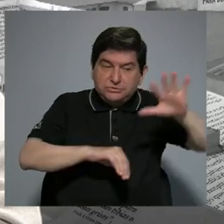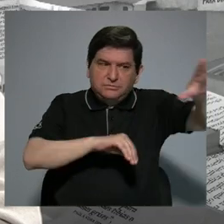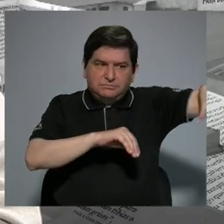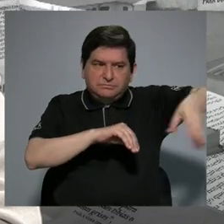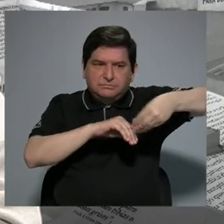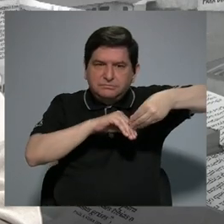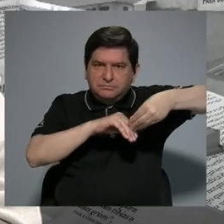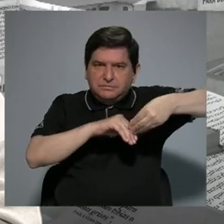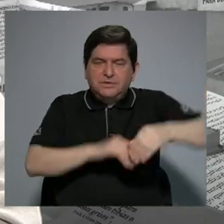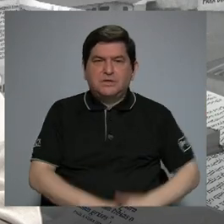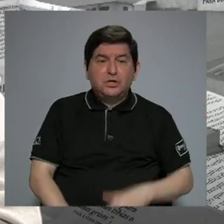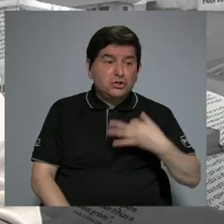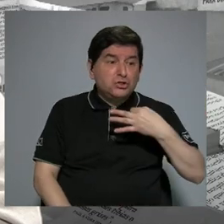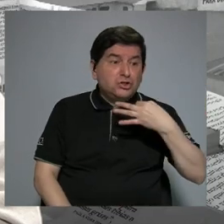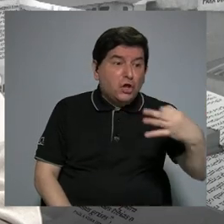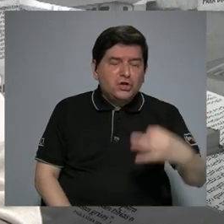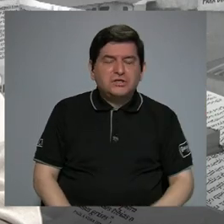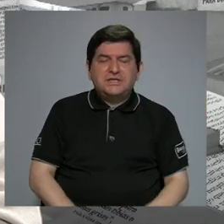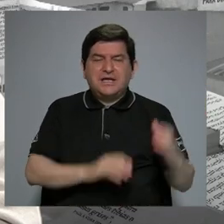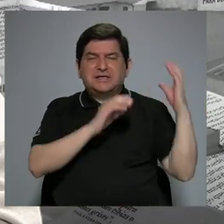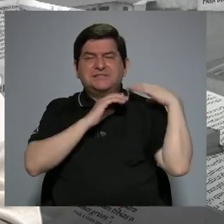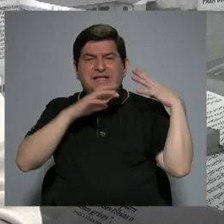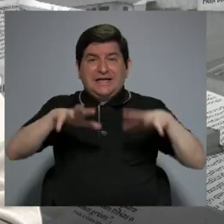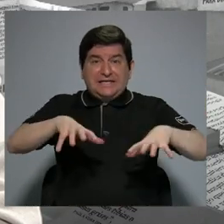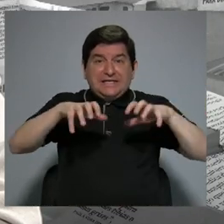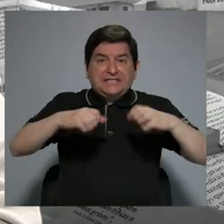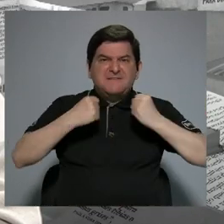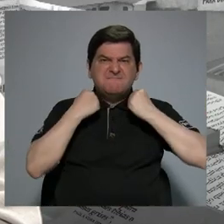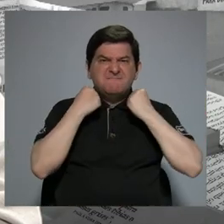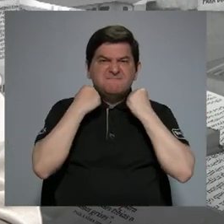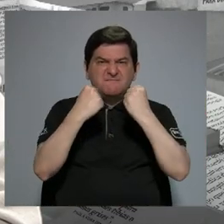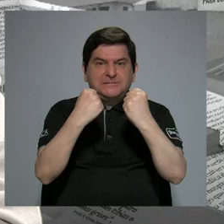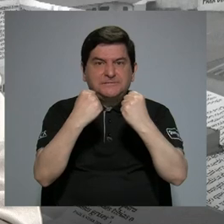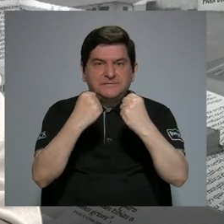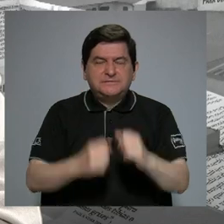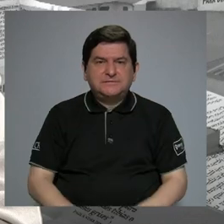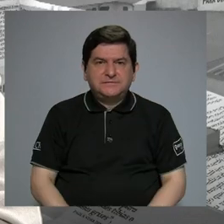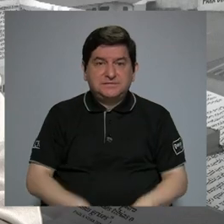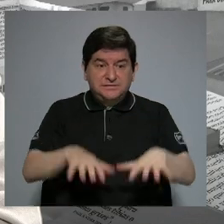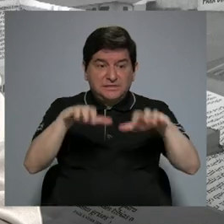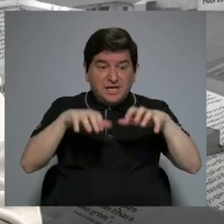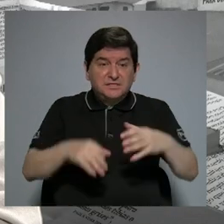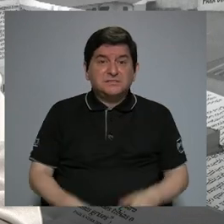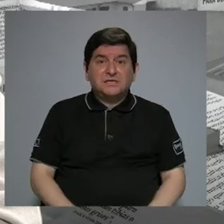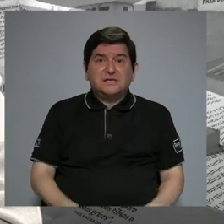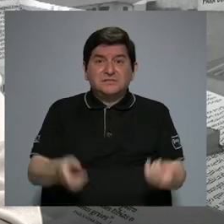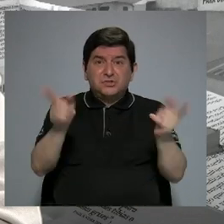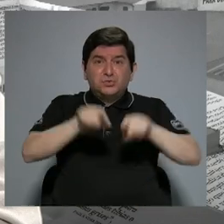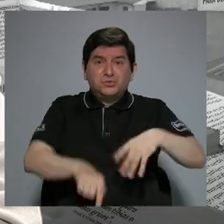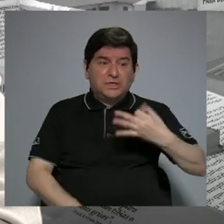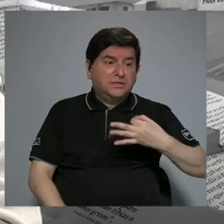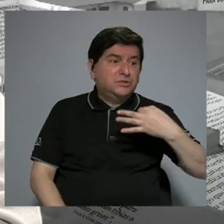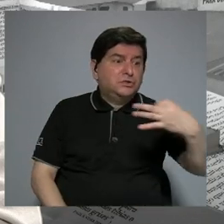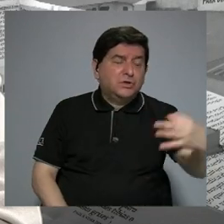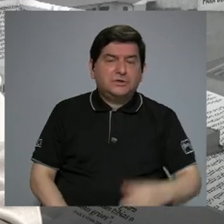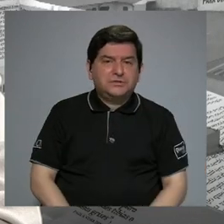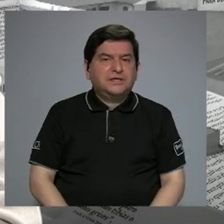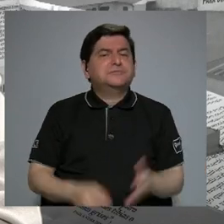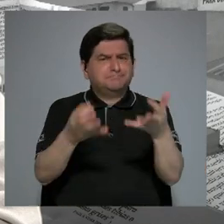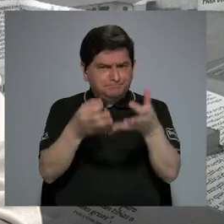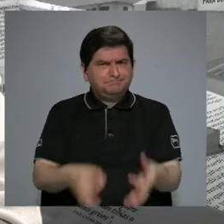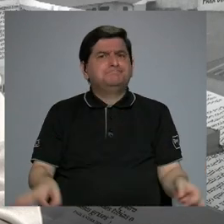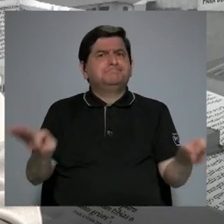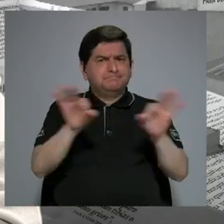sumamos a que en el día a día tenemos cargas de estrés fuertes y que el estrés es algo cotidiano, yo creo que vale la pena